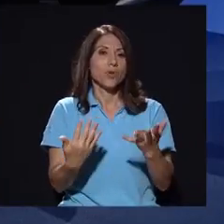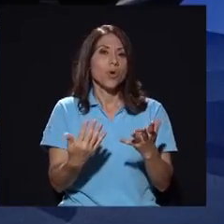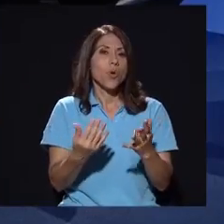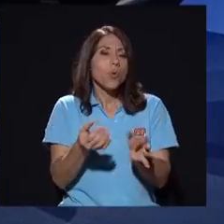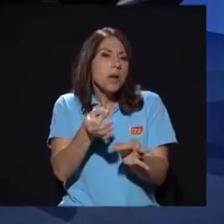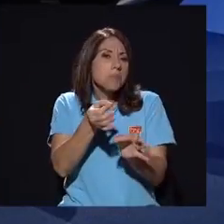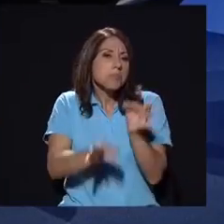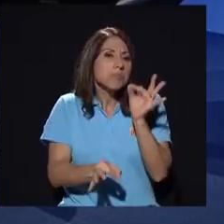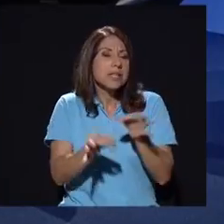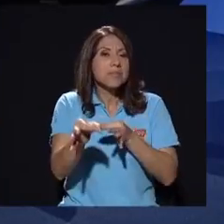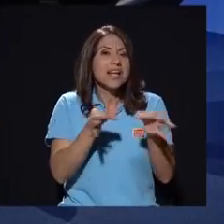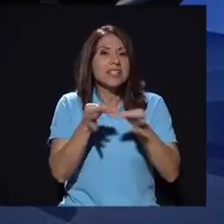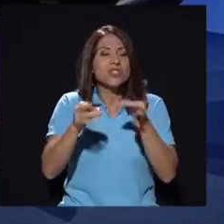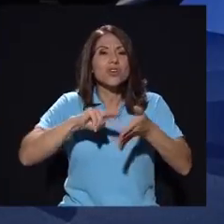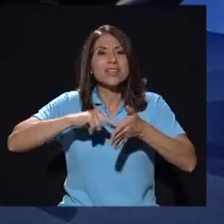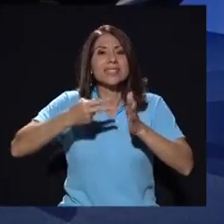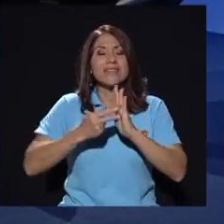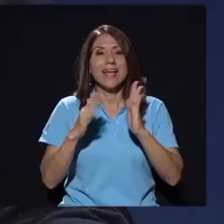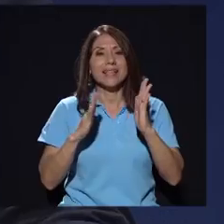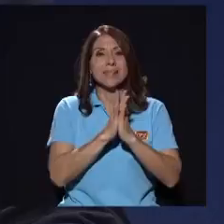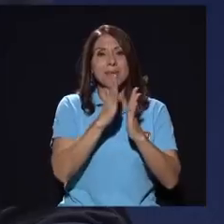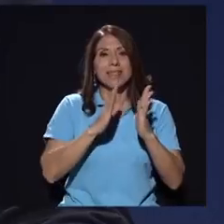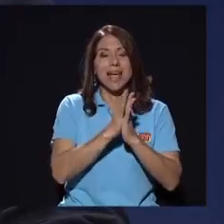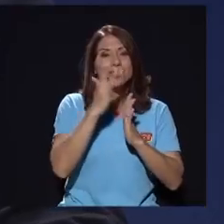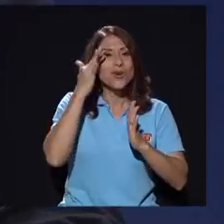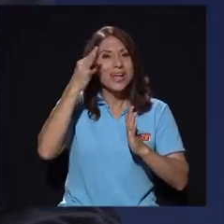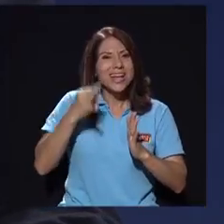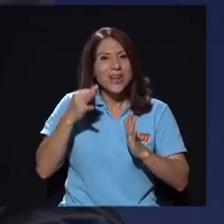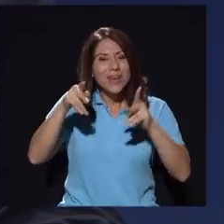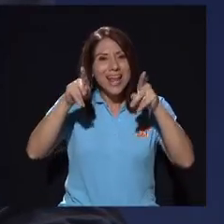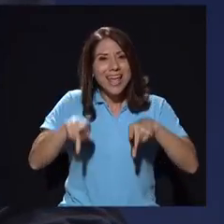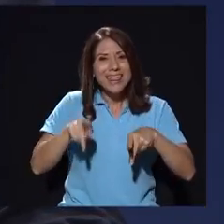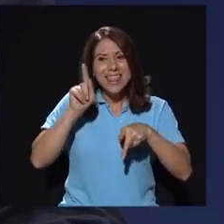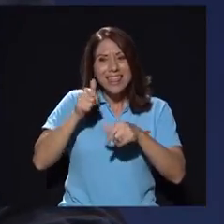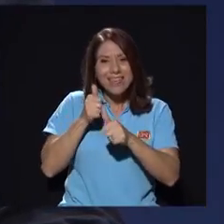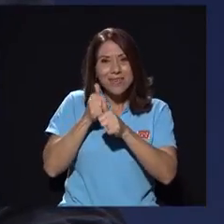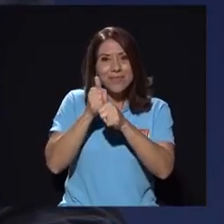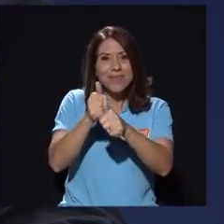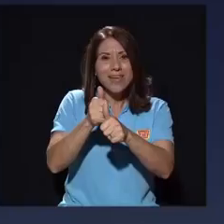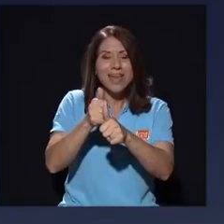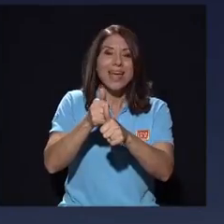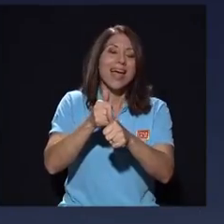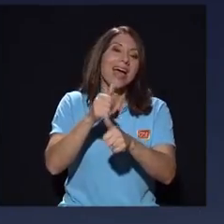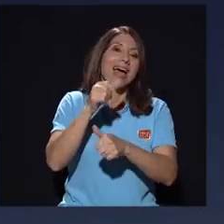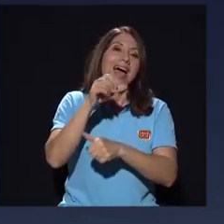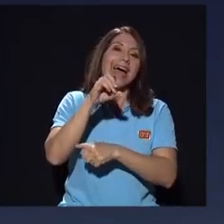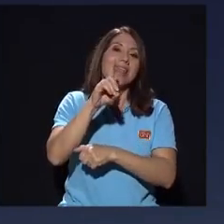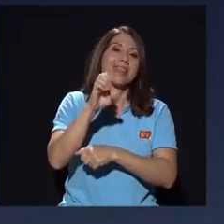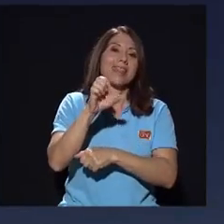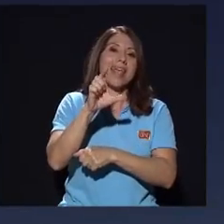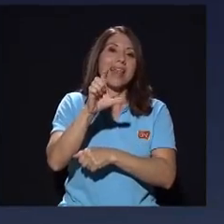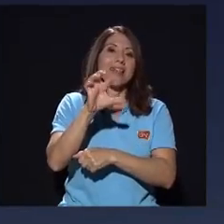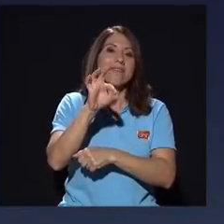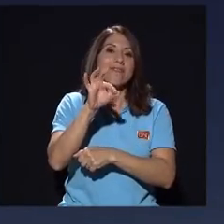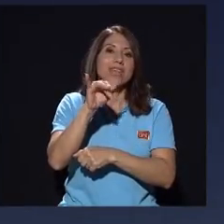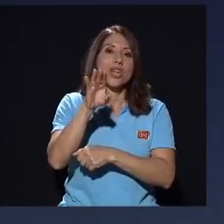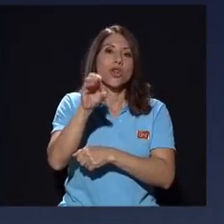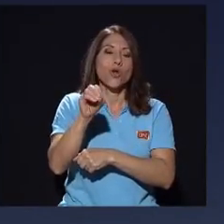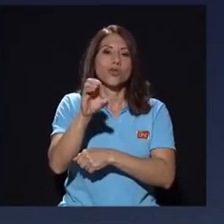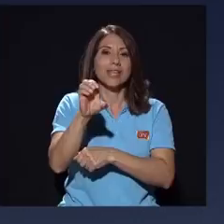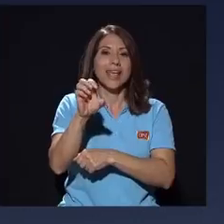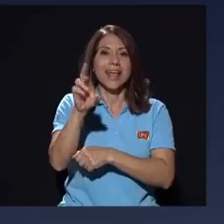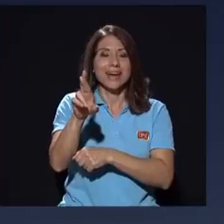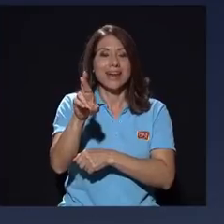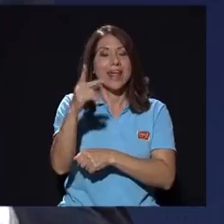una ligera explicación sobre lo que es el cementazo creo que la gente tiene que seguir mucho a Diego en Delfinos de Ebre para que pueda un poco sobre todo